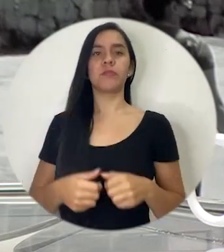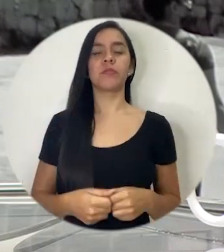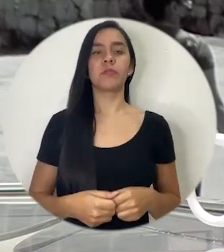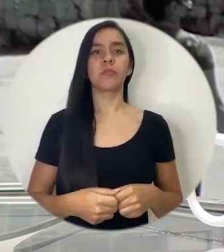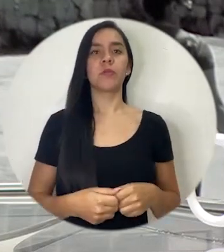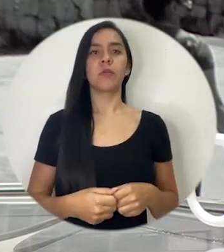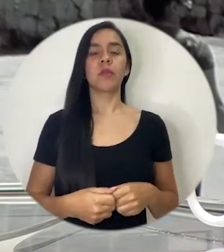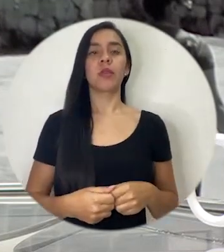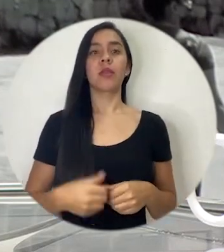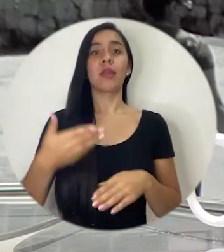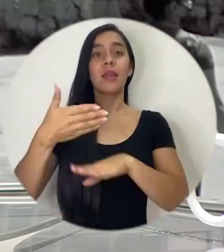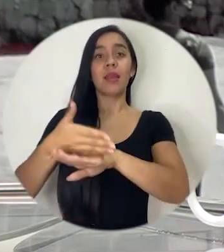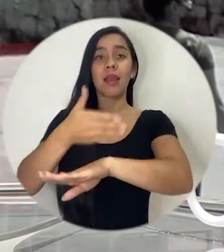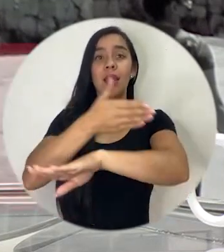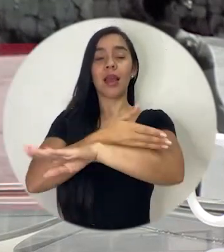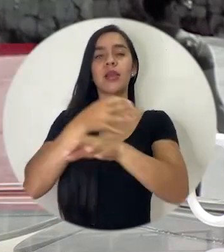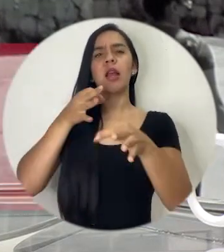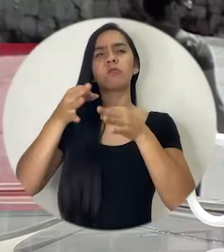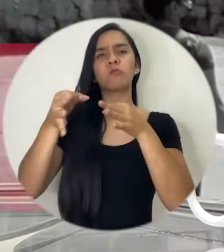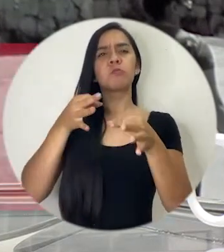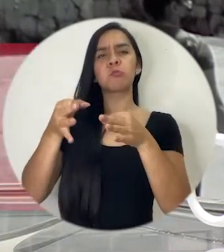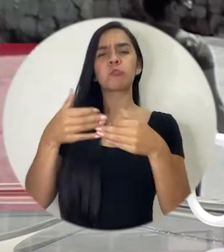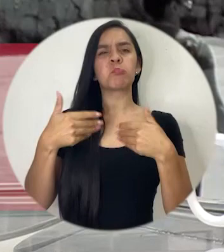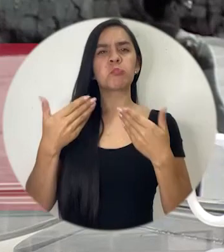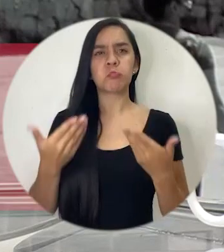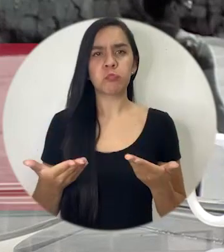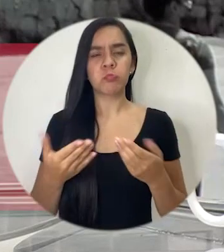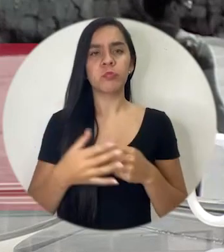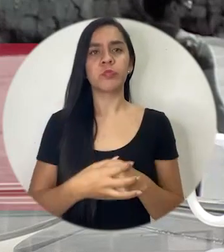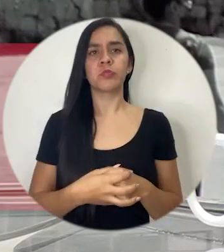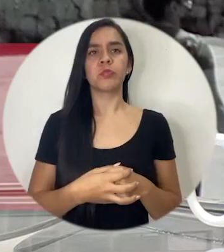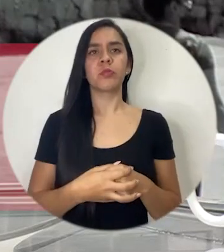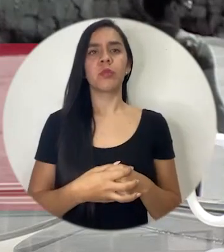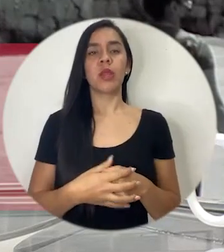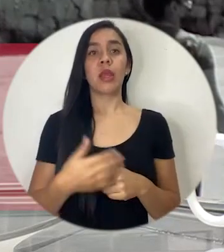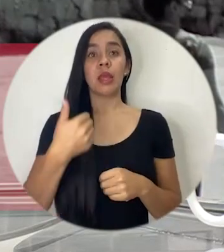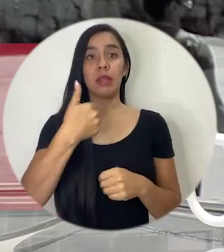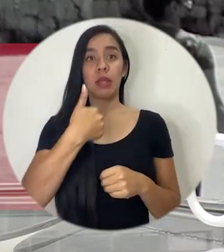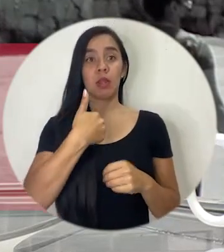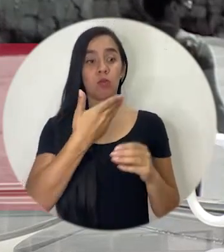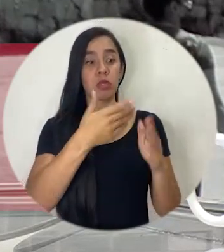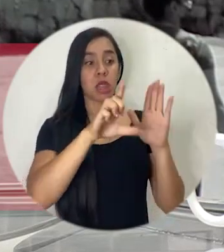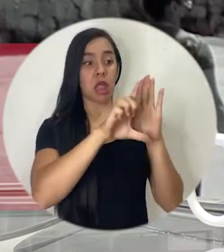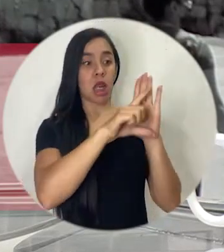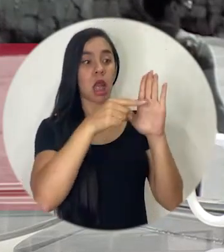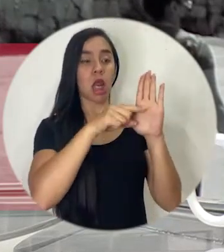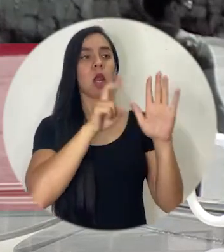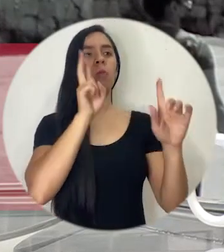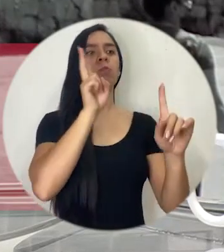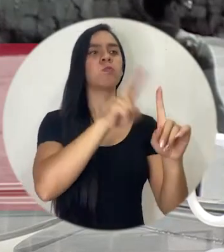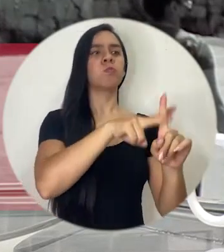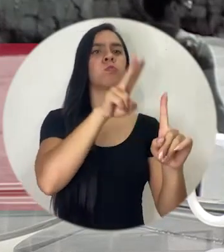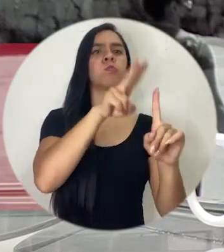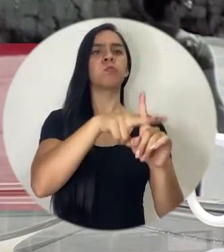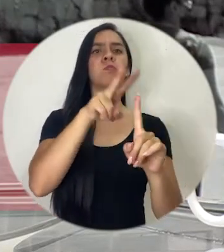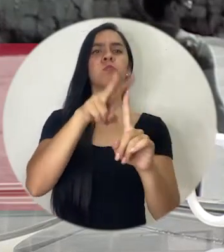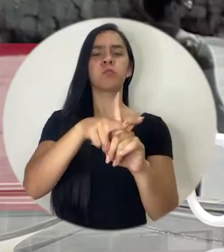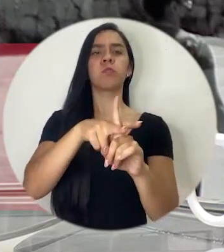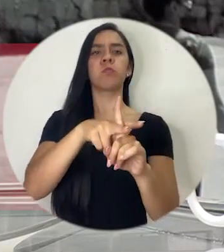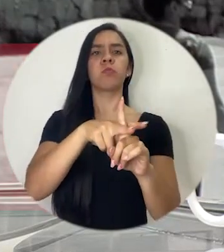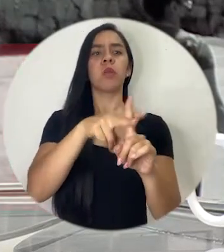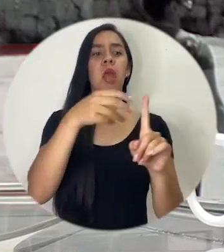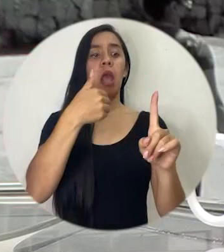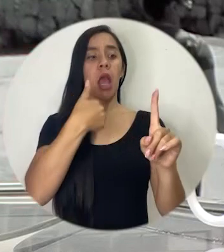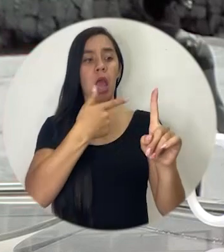mencionamos en cerrar el bloque anterior que bueno tenemos esta ley aplicándose ha significado beneficios